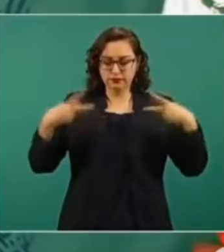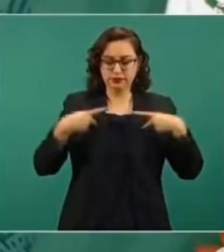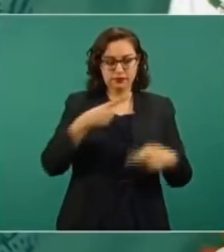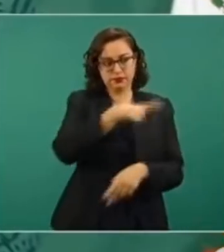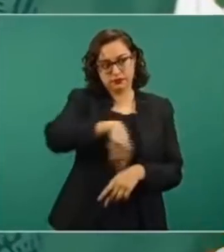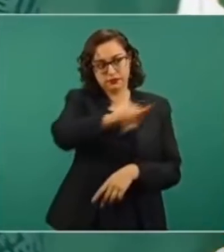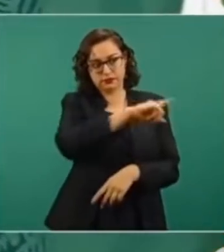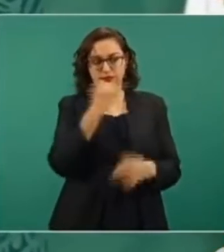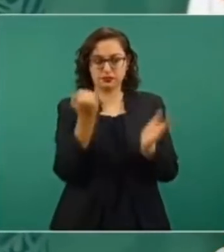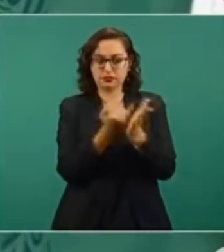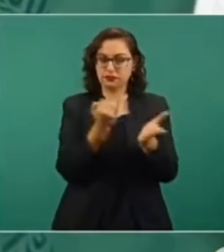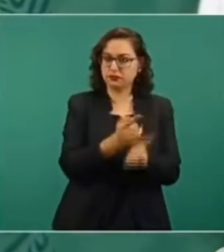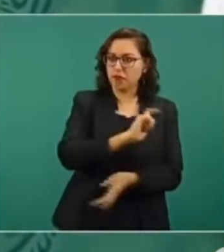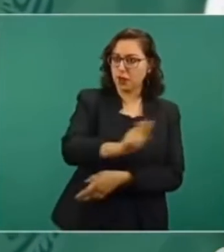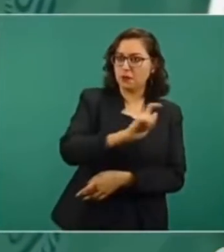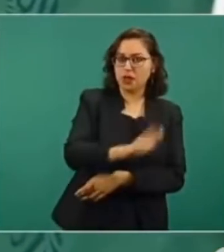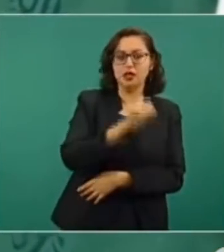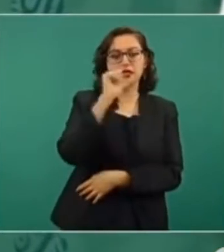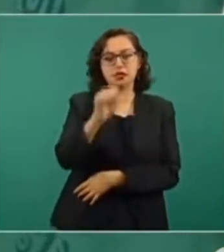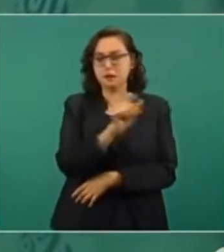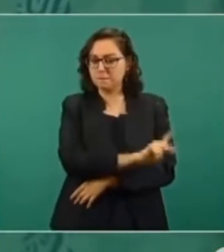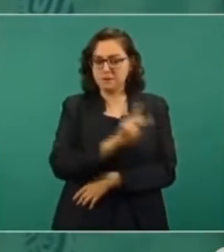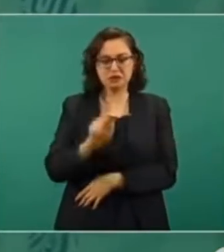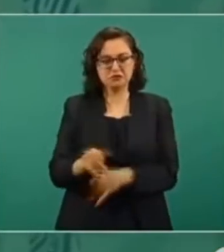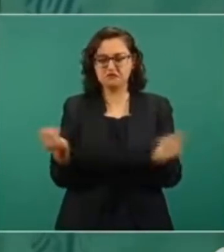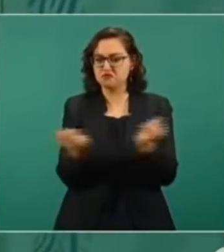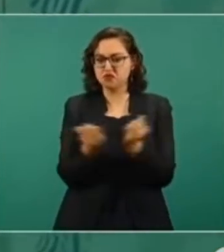de que los de arriba no pagaban